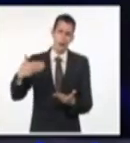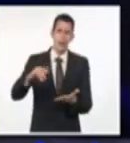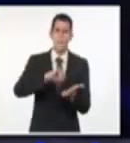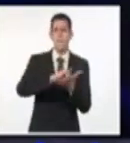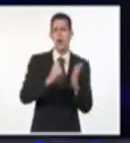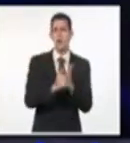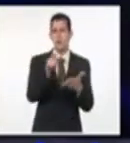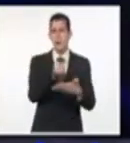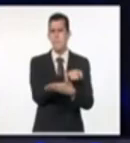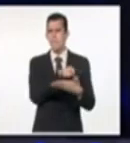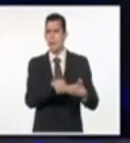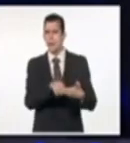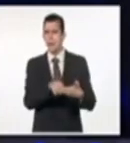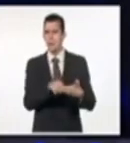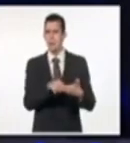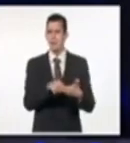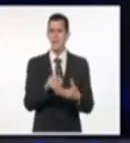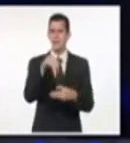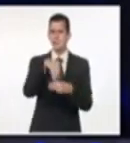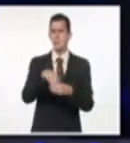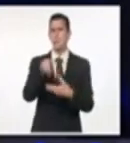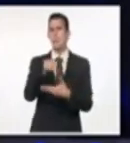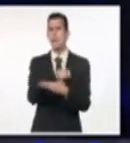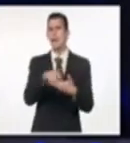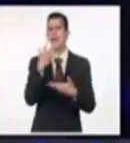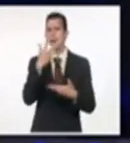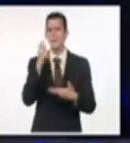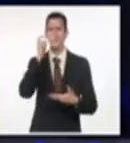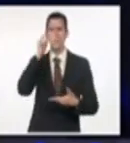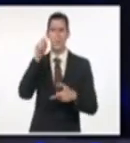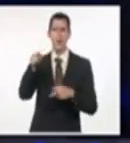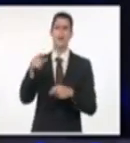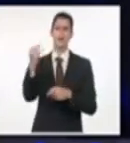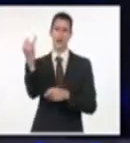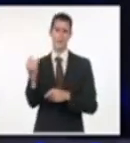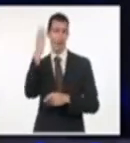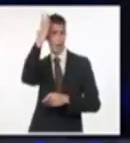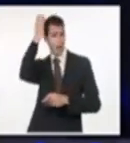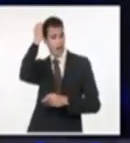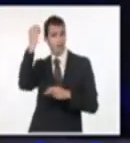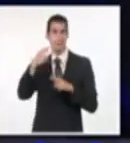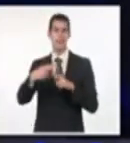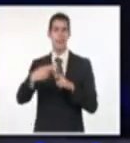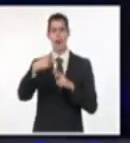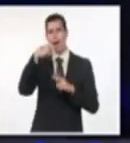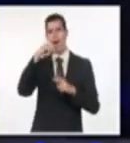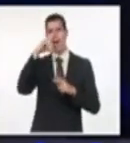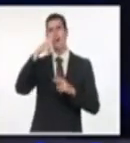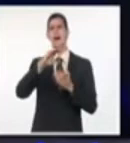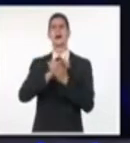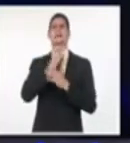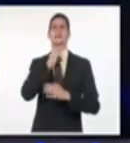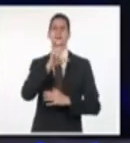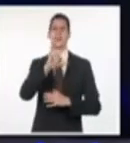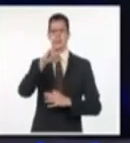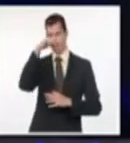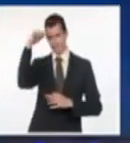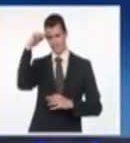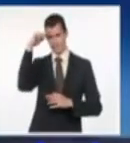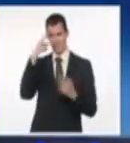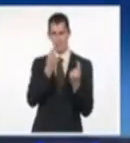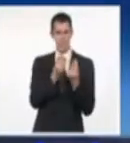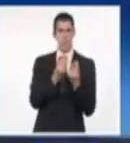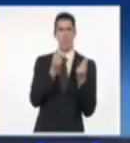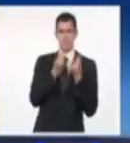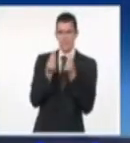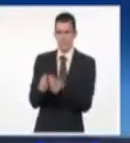los casos Anameli Ramos como coordinadora. En todos los casos también, claro, con dinero del contribuyente norteamericano que se obtiene